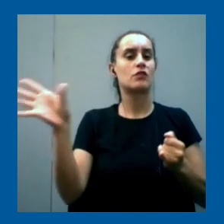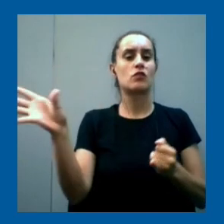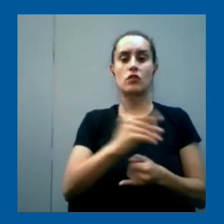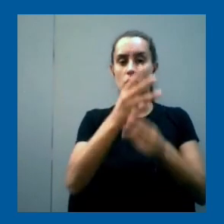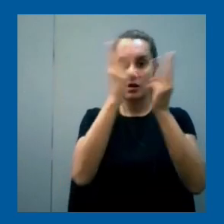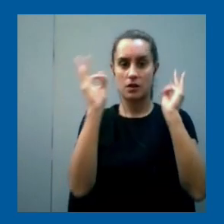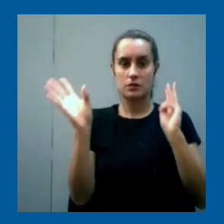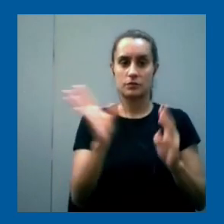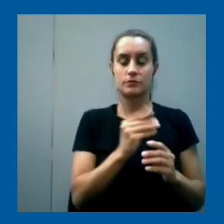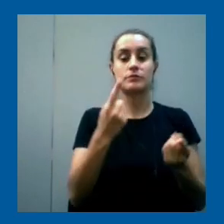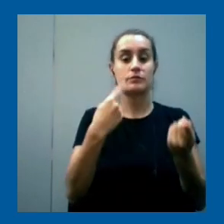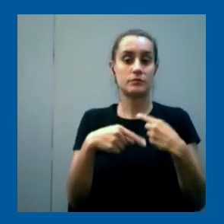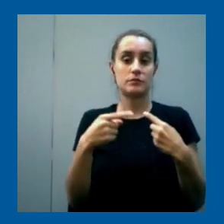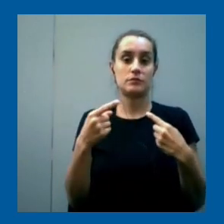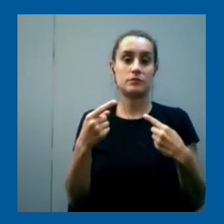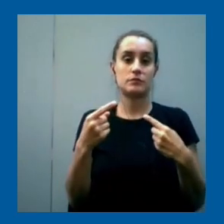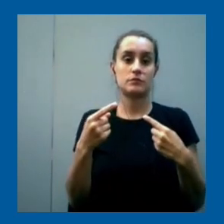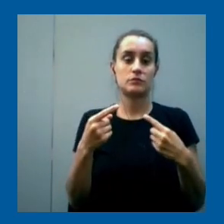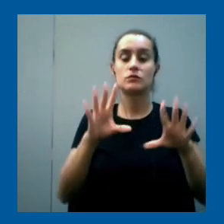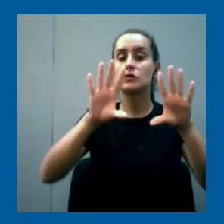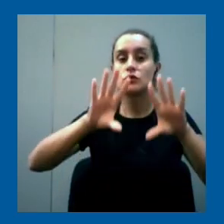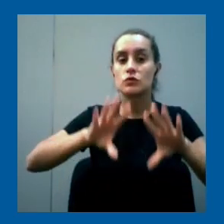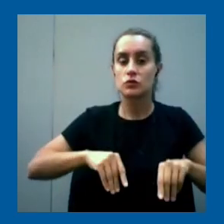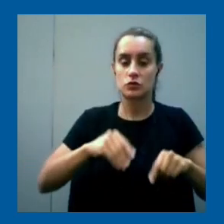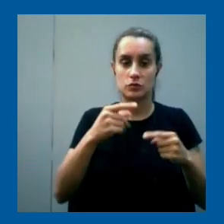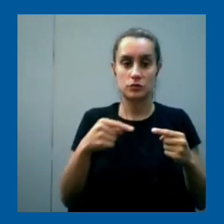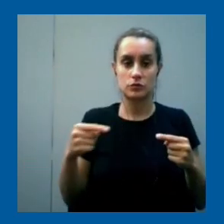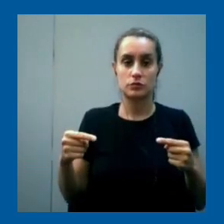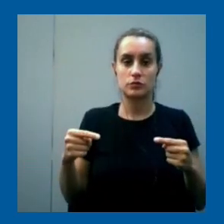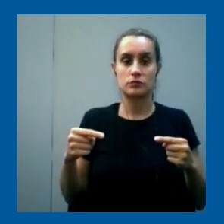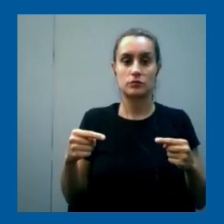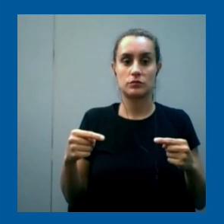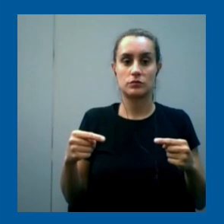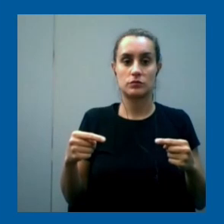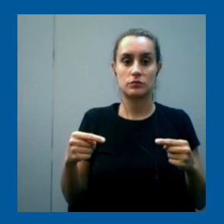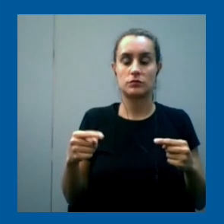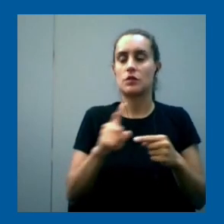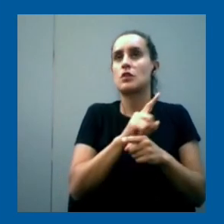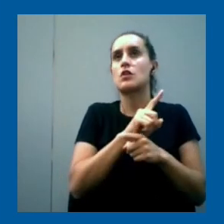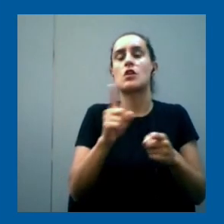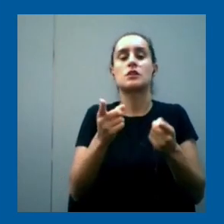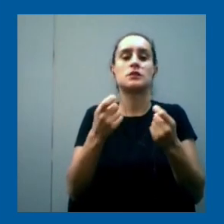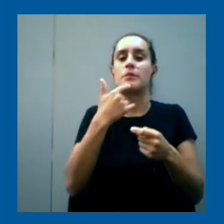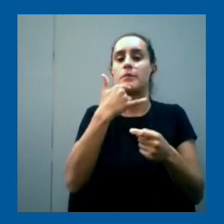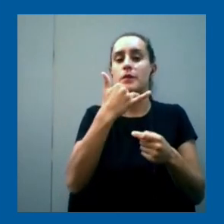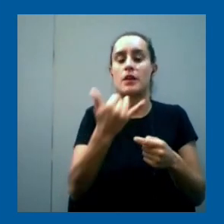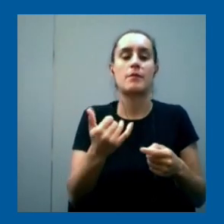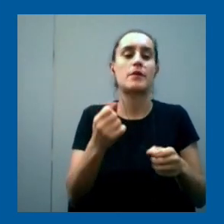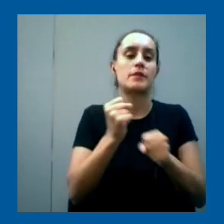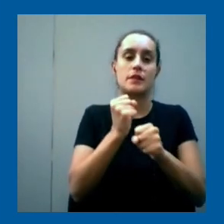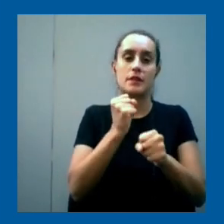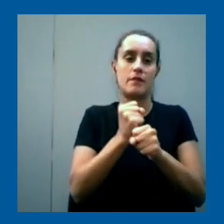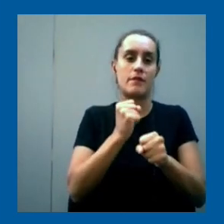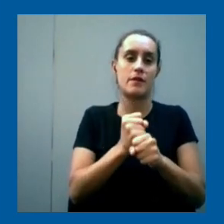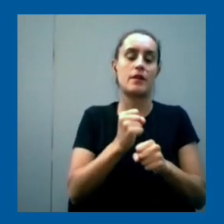entonces todas estas cosas claro no necesariamente se van a abordar en bachillerato y son discusiones